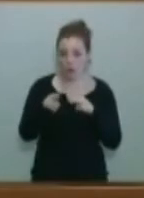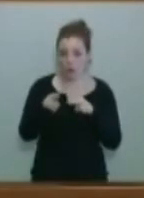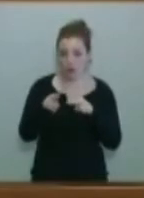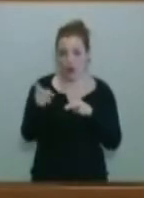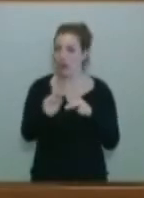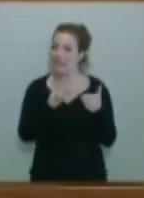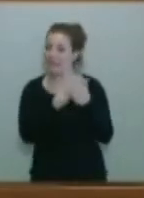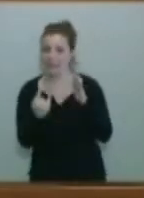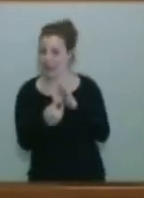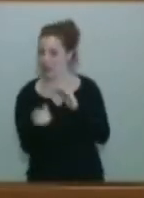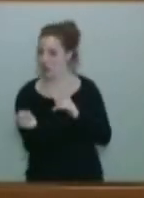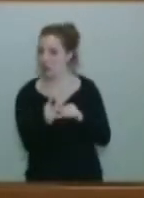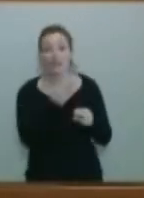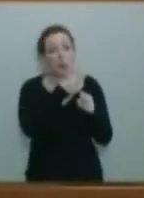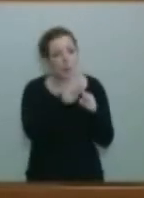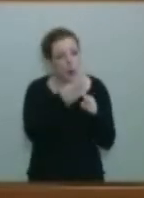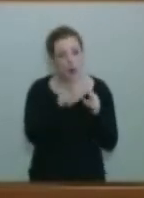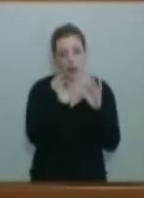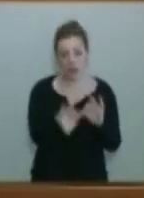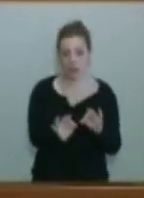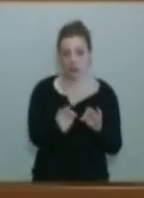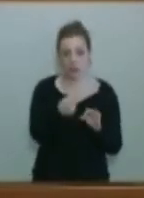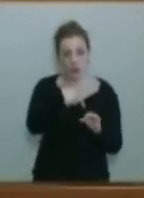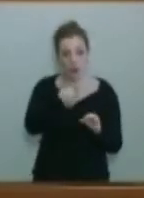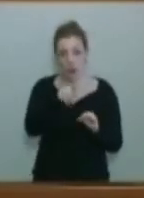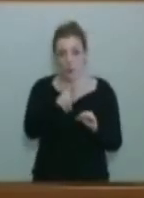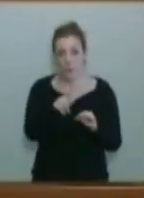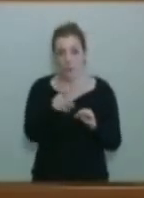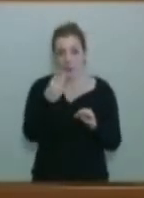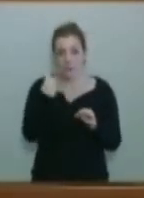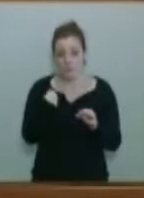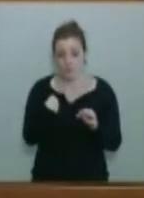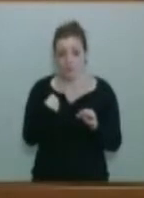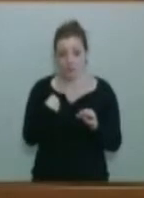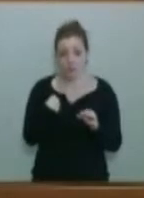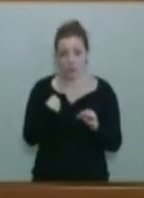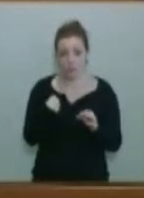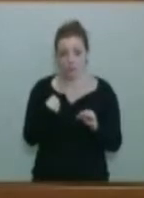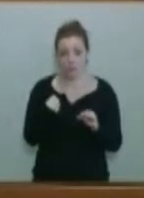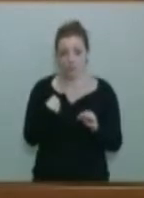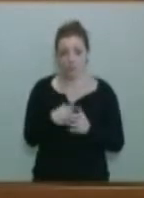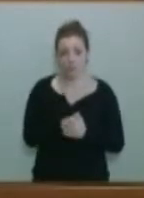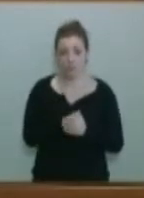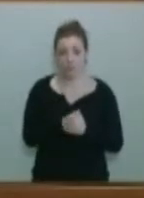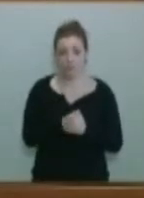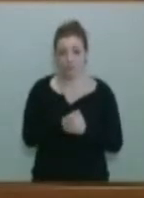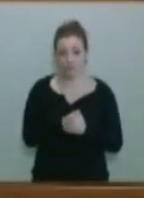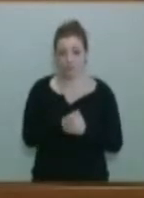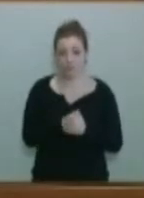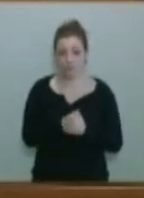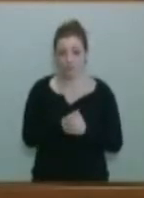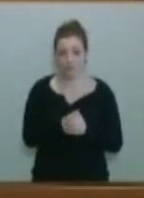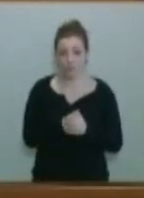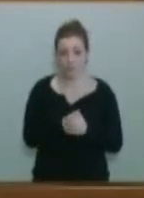técnico. Y, por lo tanto, ustedes no creen en esa Administración pública que quieren independiente, ajena a la